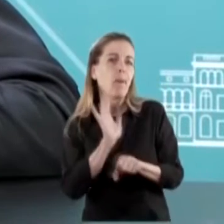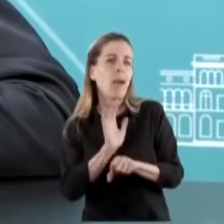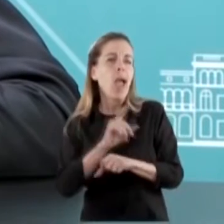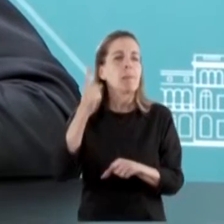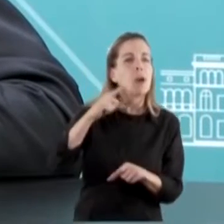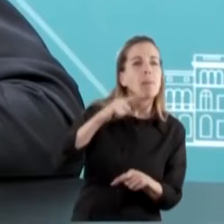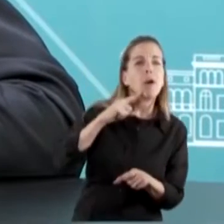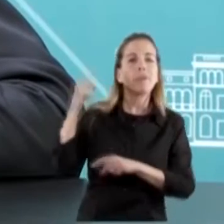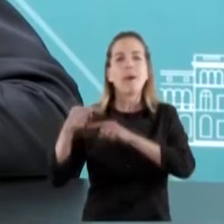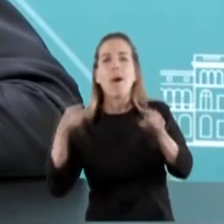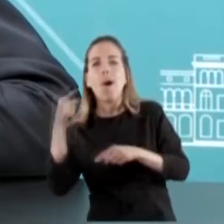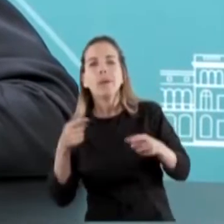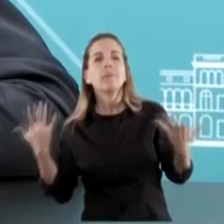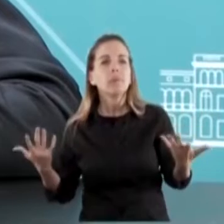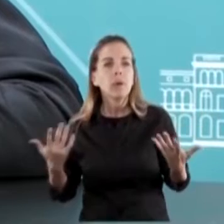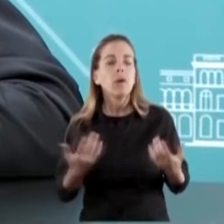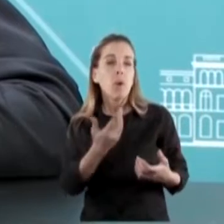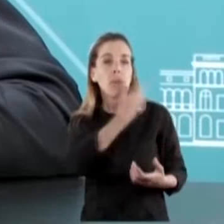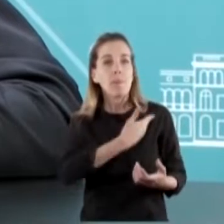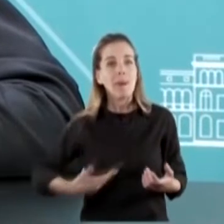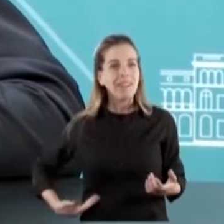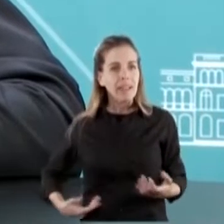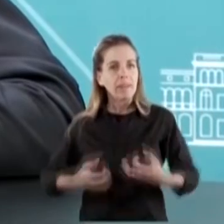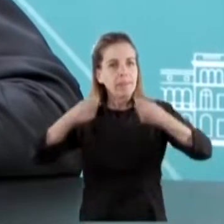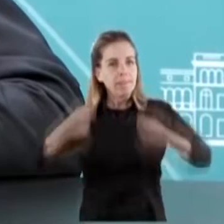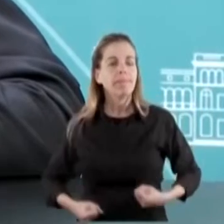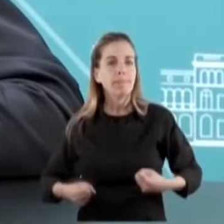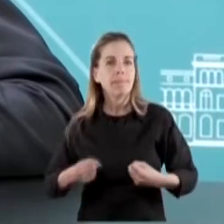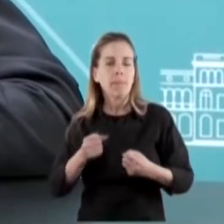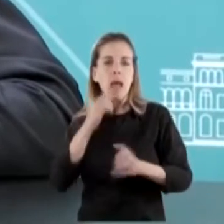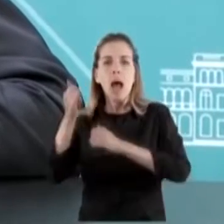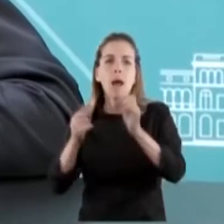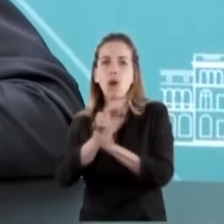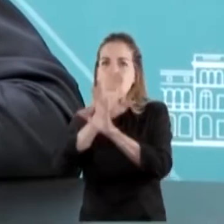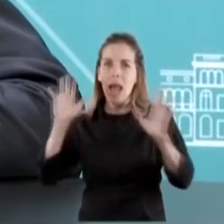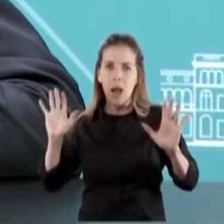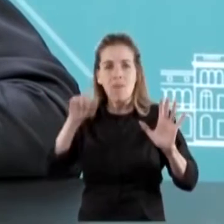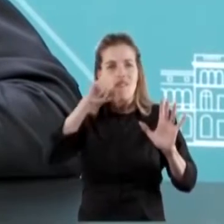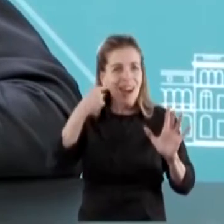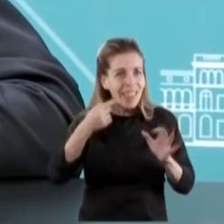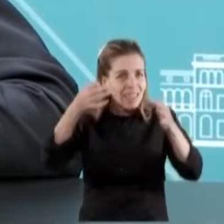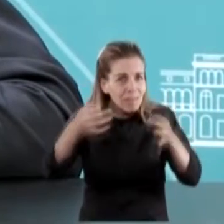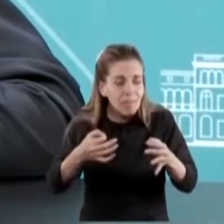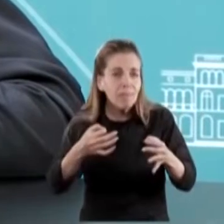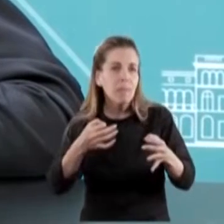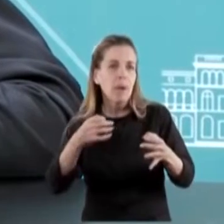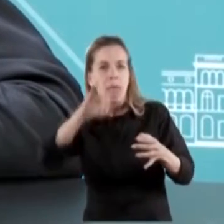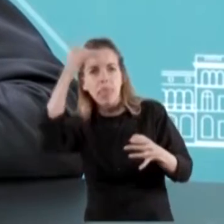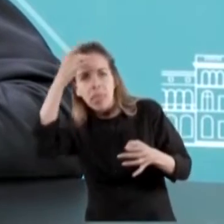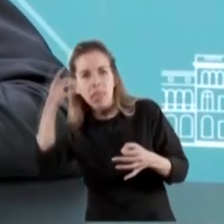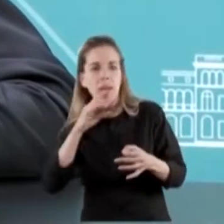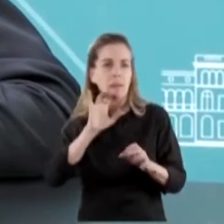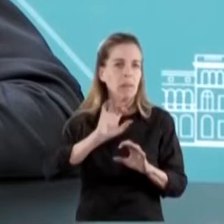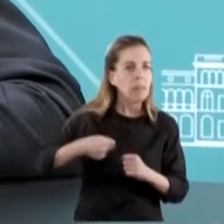cuando un presidente se planta y dice las cosas de frente. Pero la verdad, este presidente no anda con vueltas, no utiliza